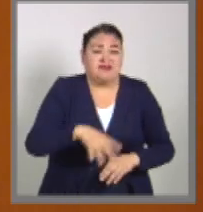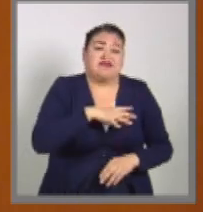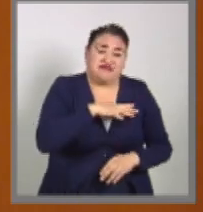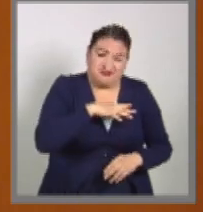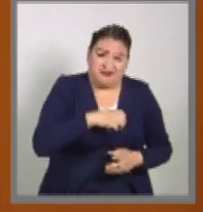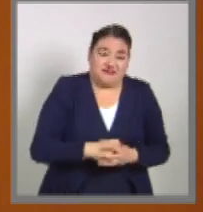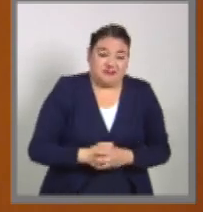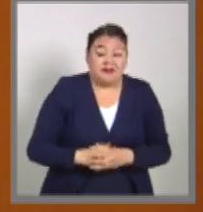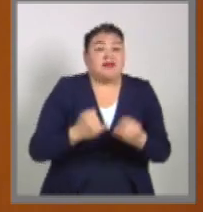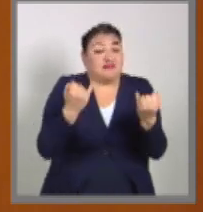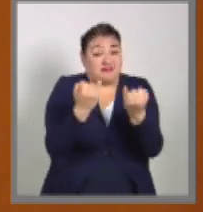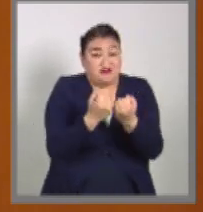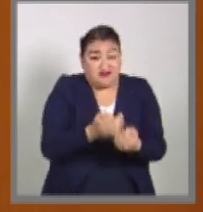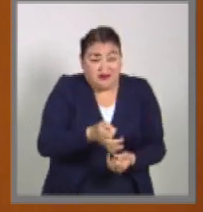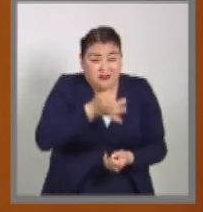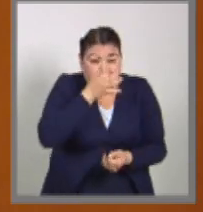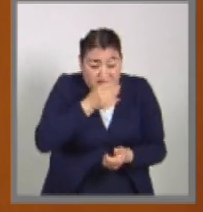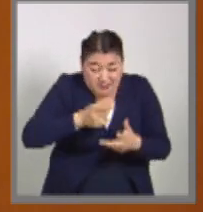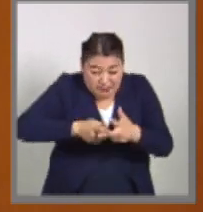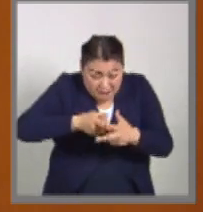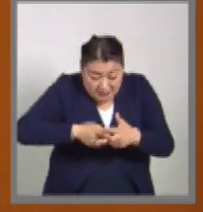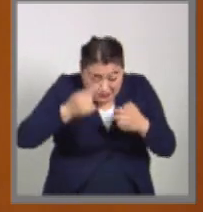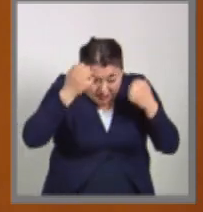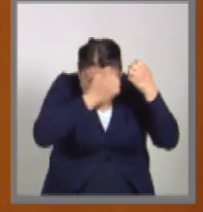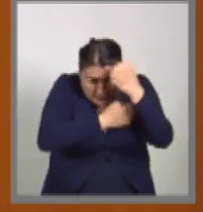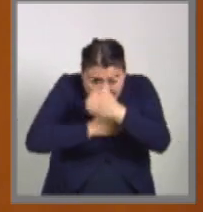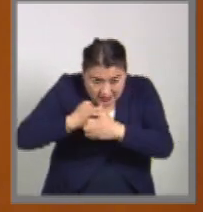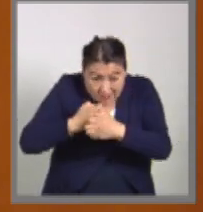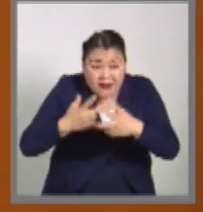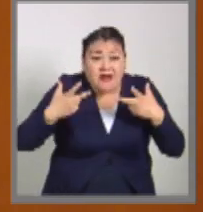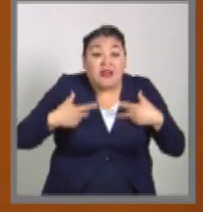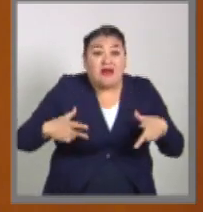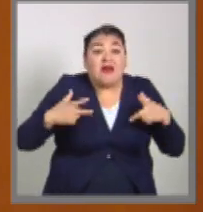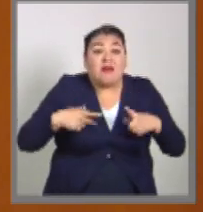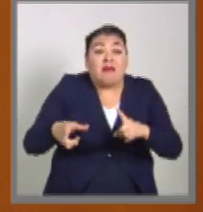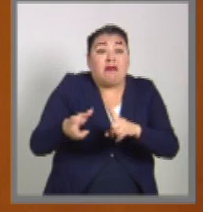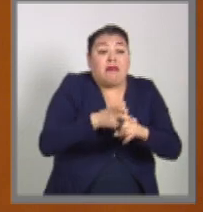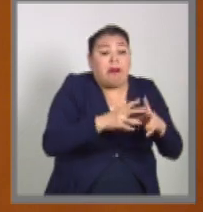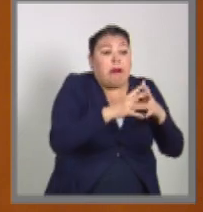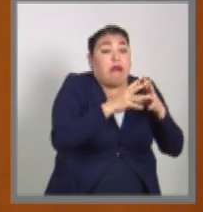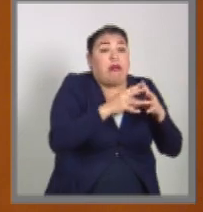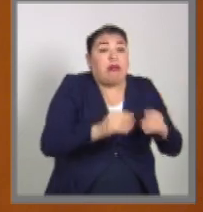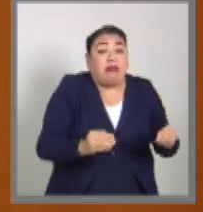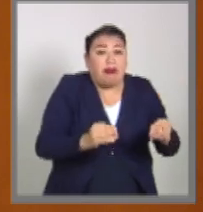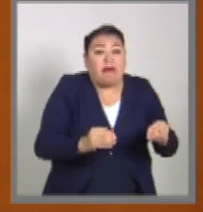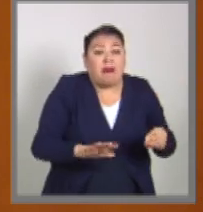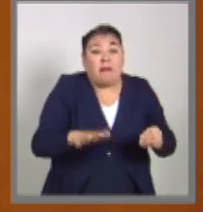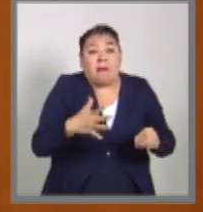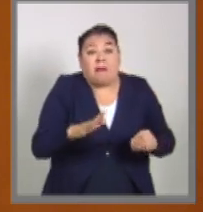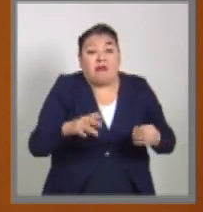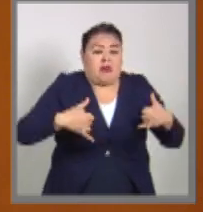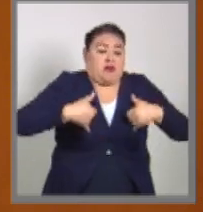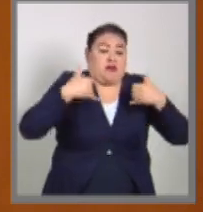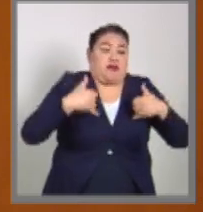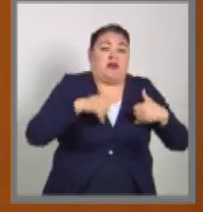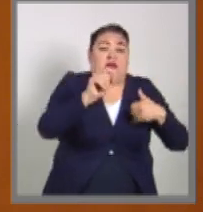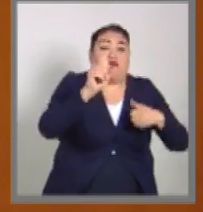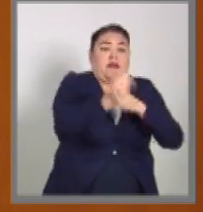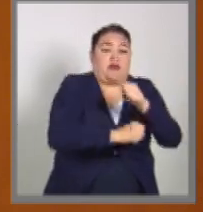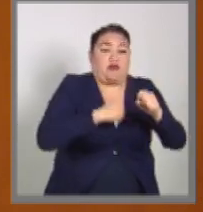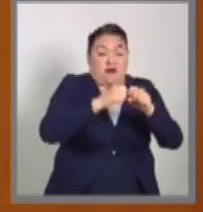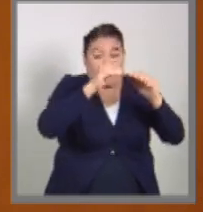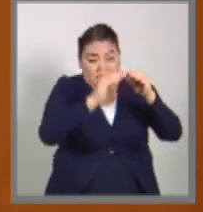poco, casi llegamos al tercio de la población que desaparece es menor de 20 años y, por